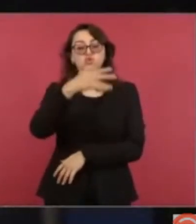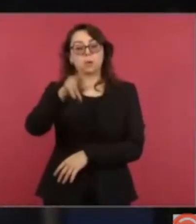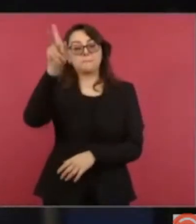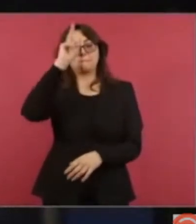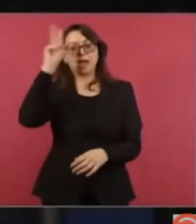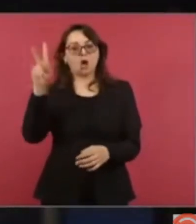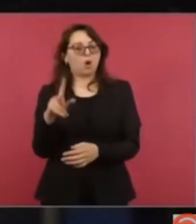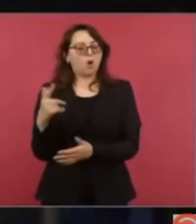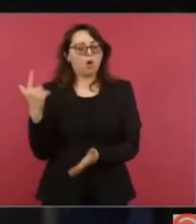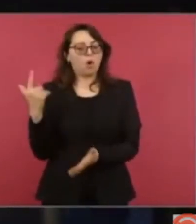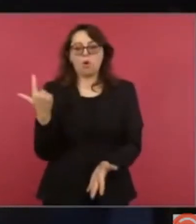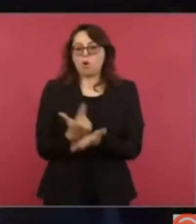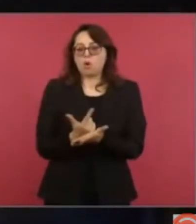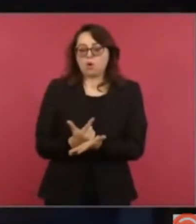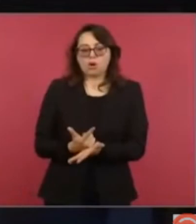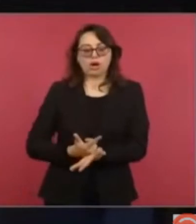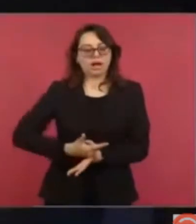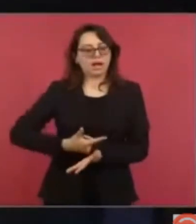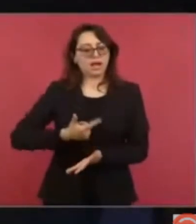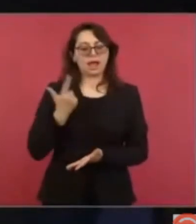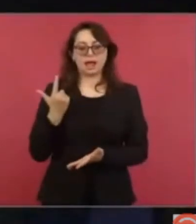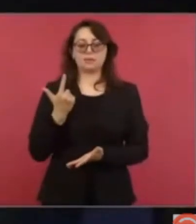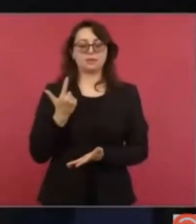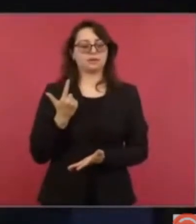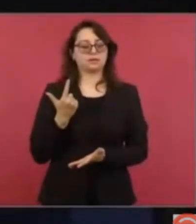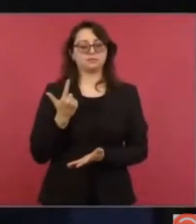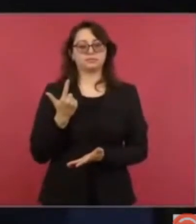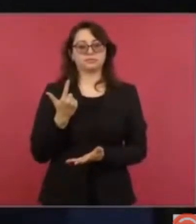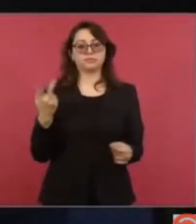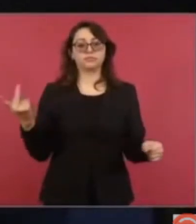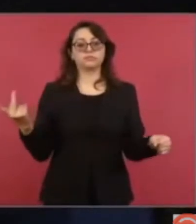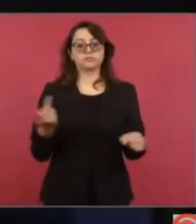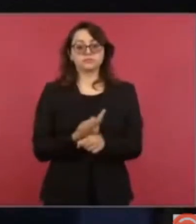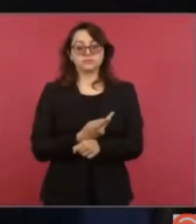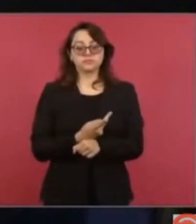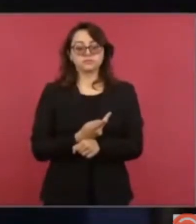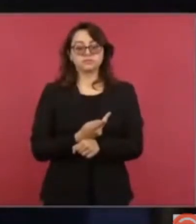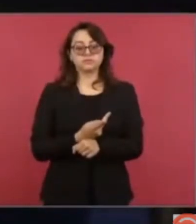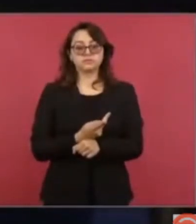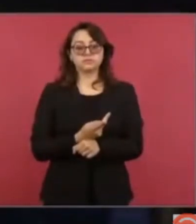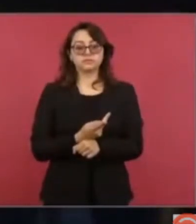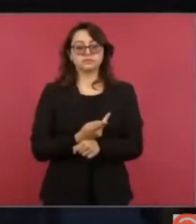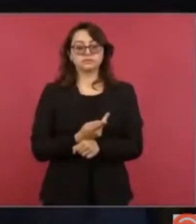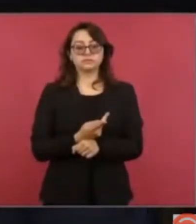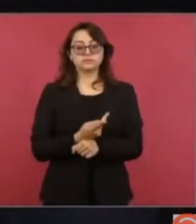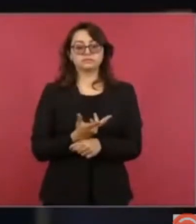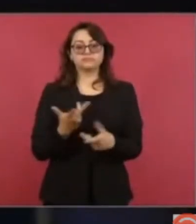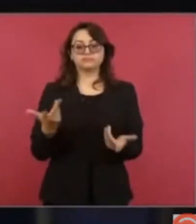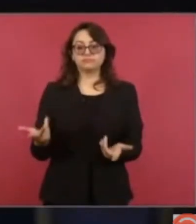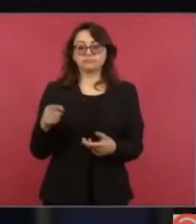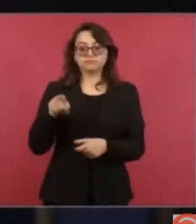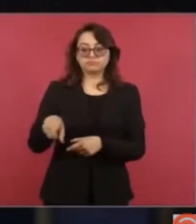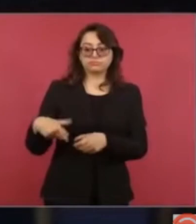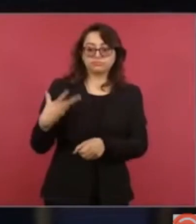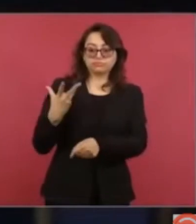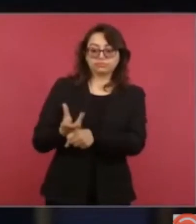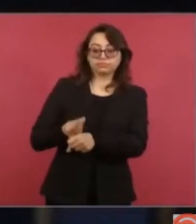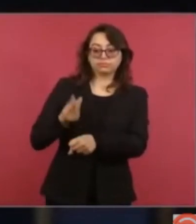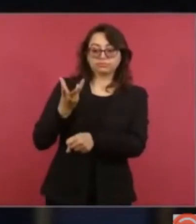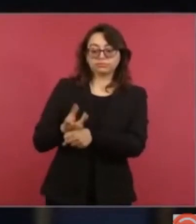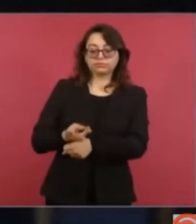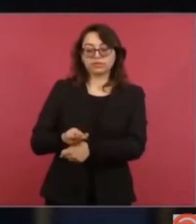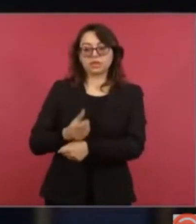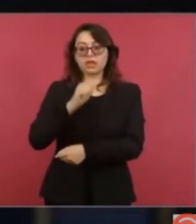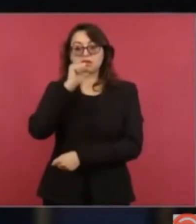Presidente, ¿impactará? Si acaso no se remediara el río, ¿impactaría en las concesiones